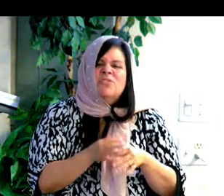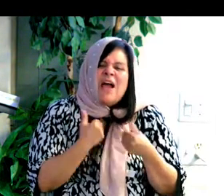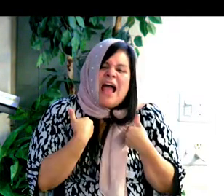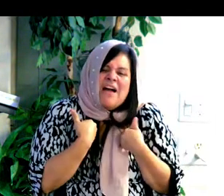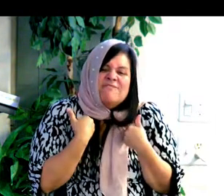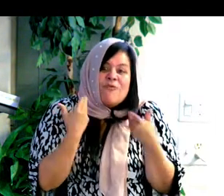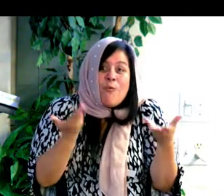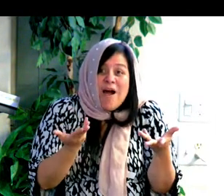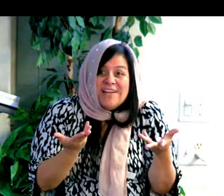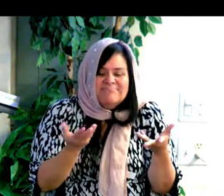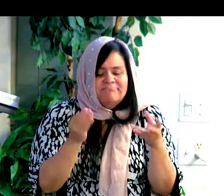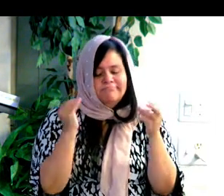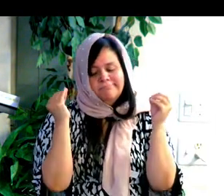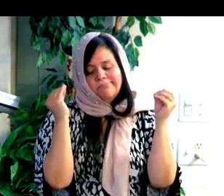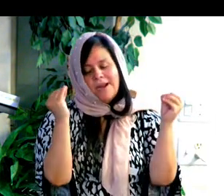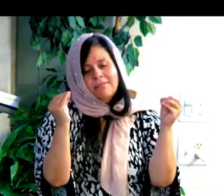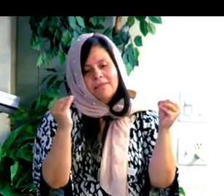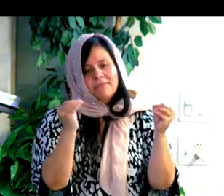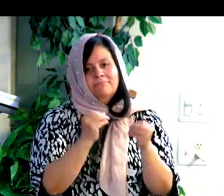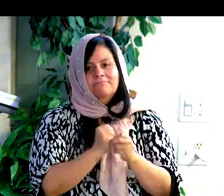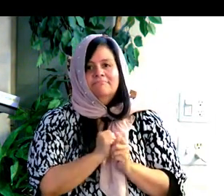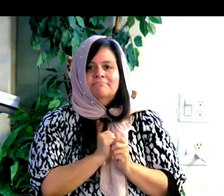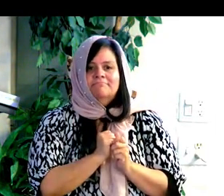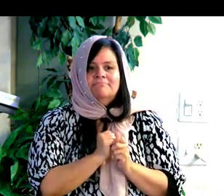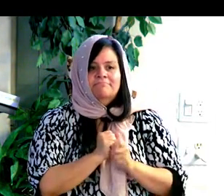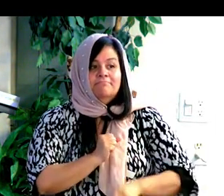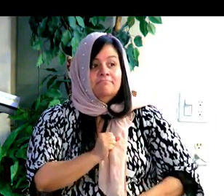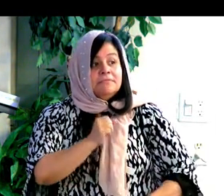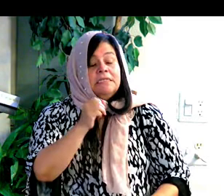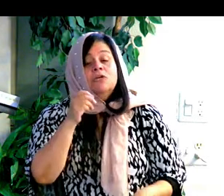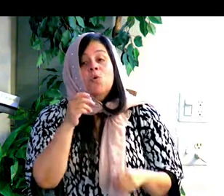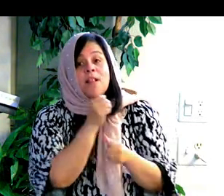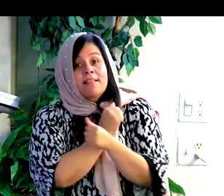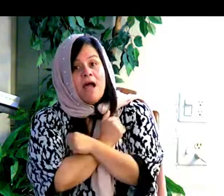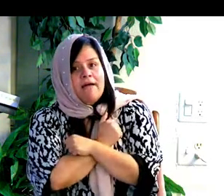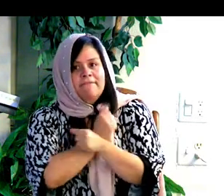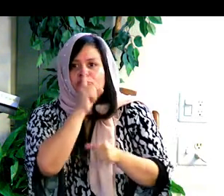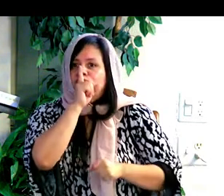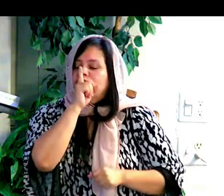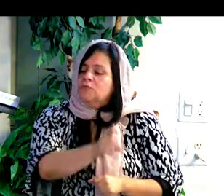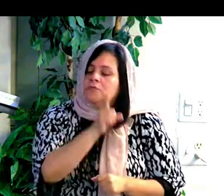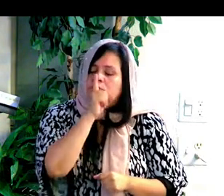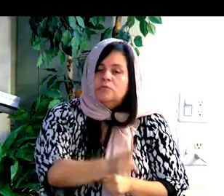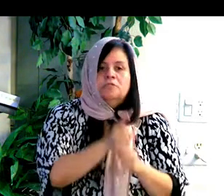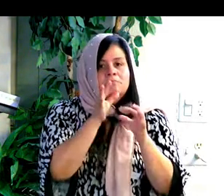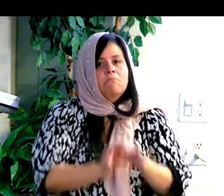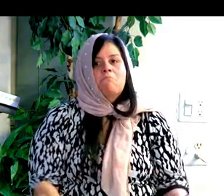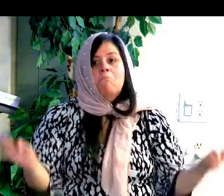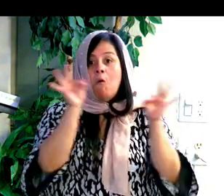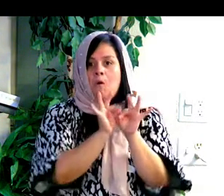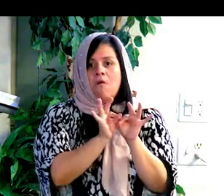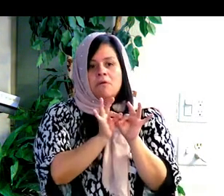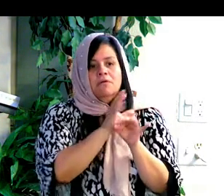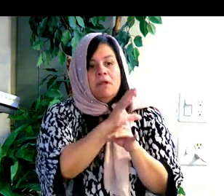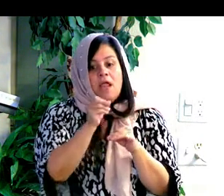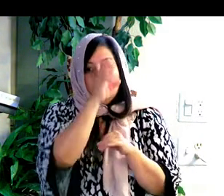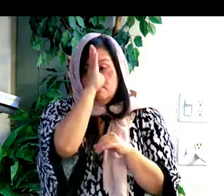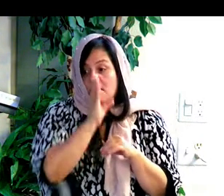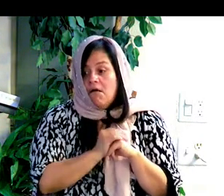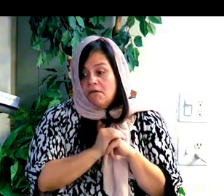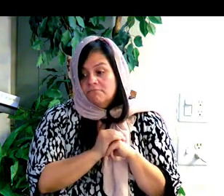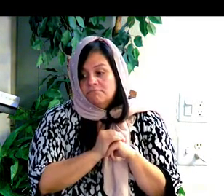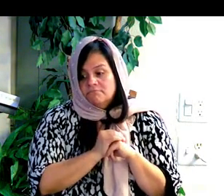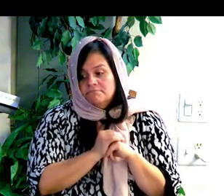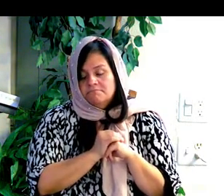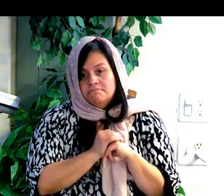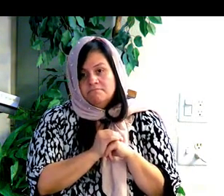no tenemos nada. Right? So, it is so important. And so, God is love and it's so connected to our lives. need to realize it.